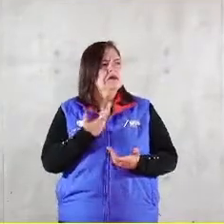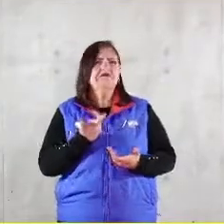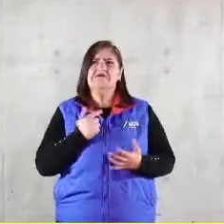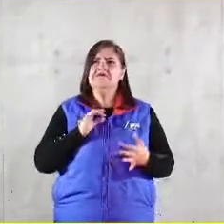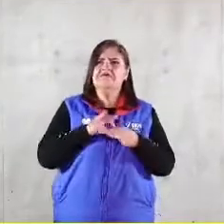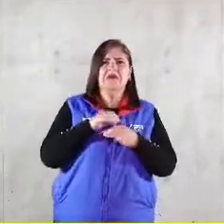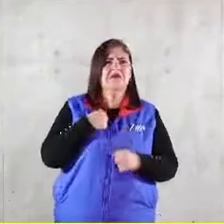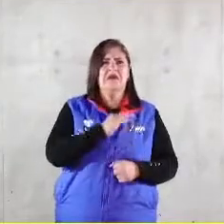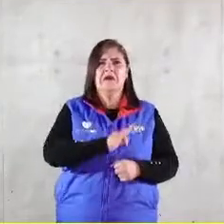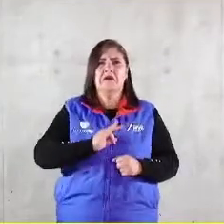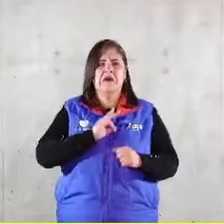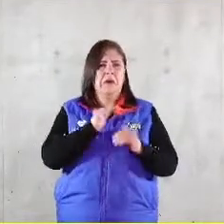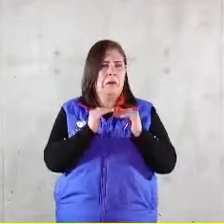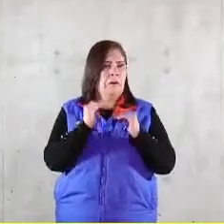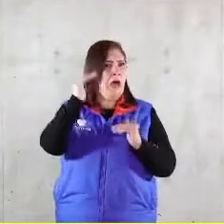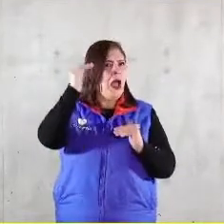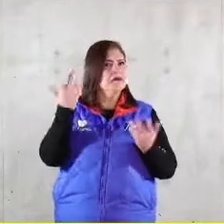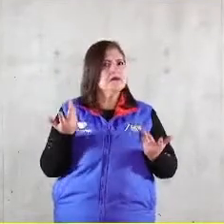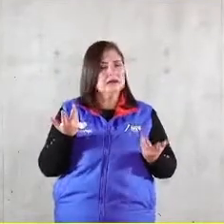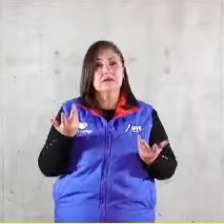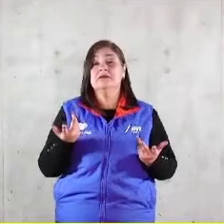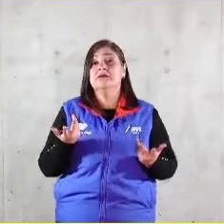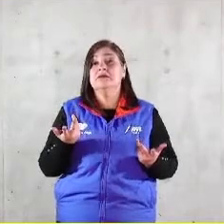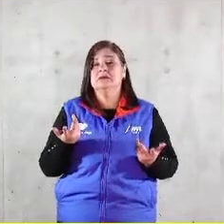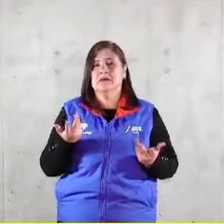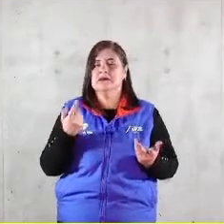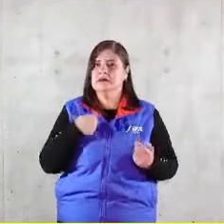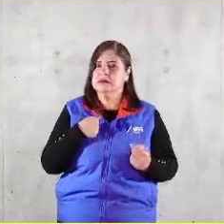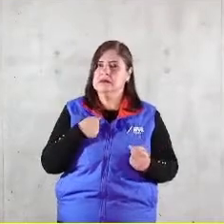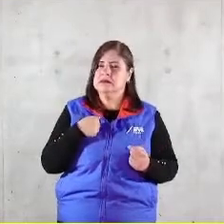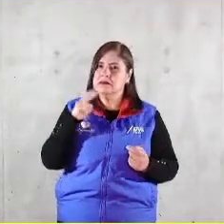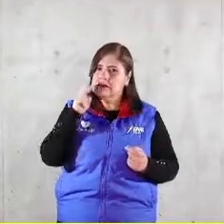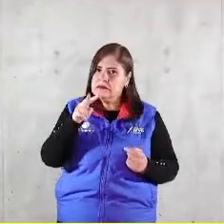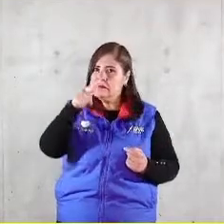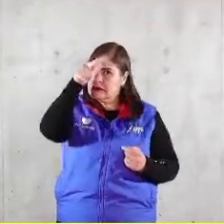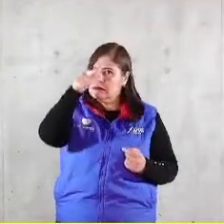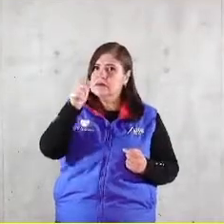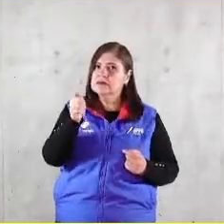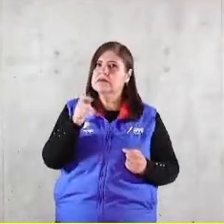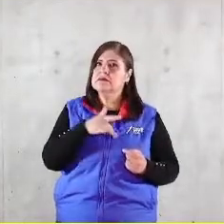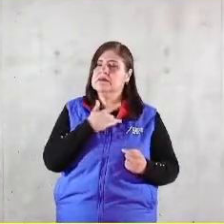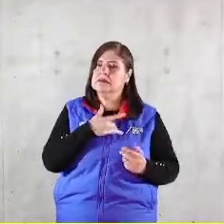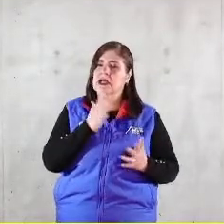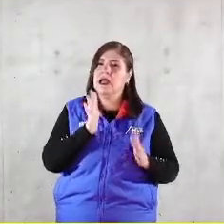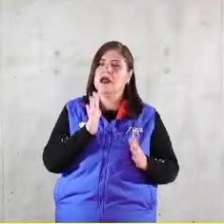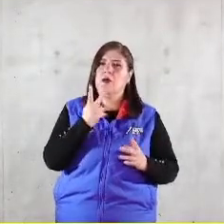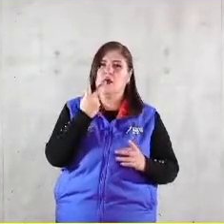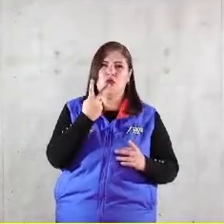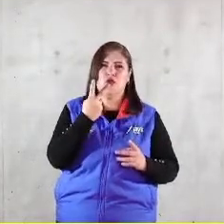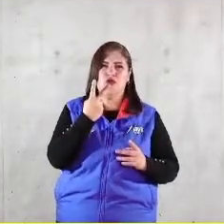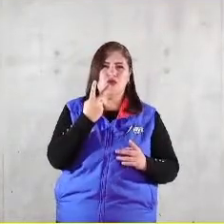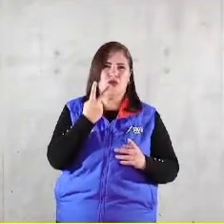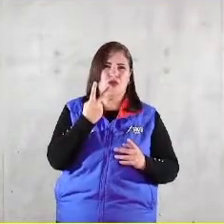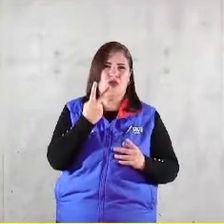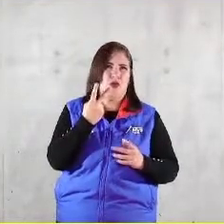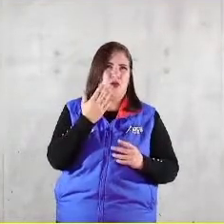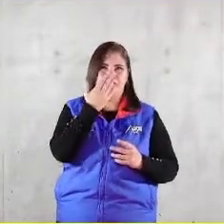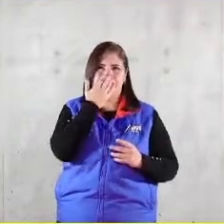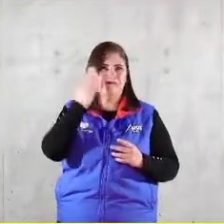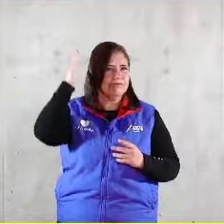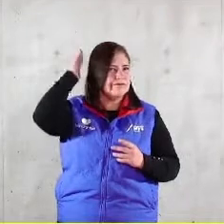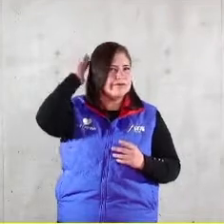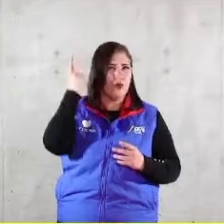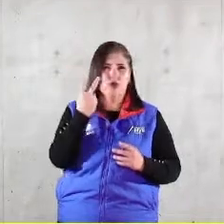encima de la media. Y esto yo siempre digo que es una moneda de dos caras, ¿no? Una de ellas es,